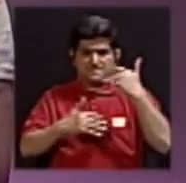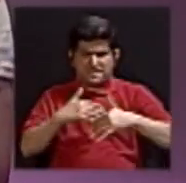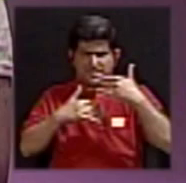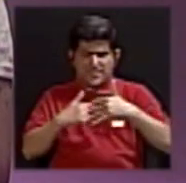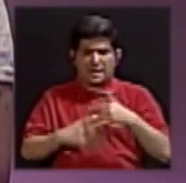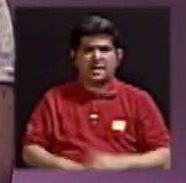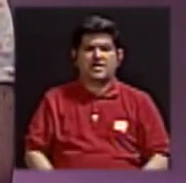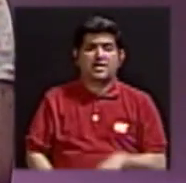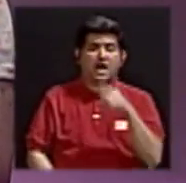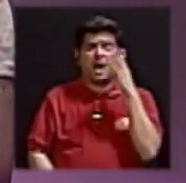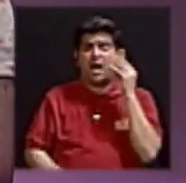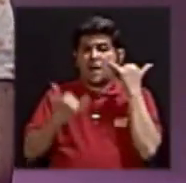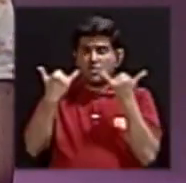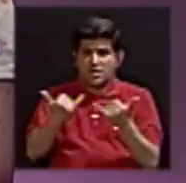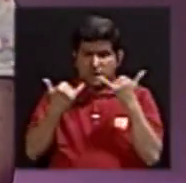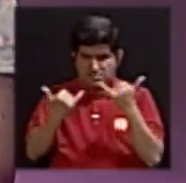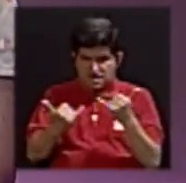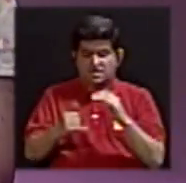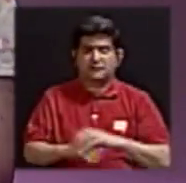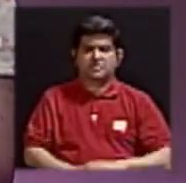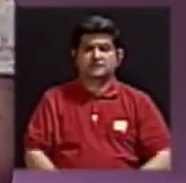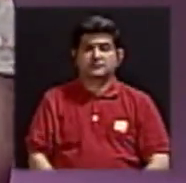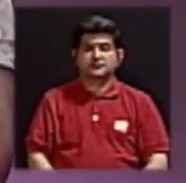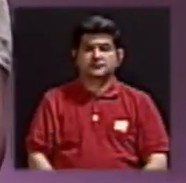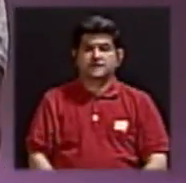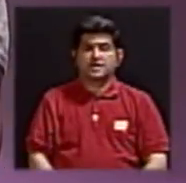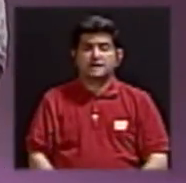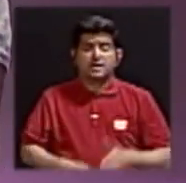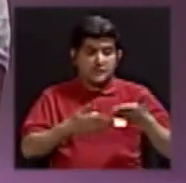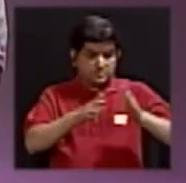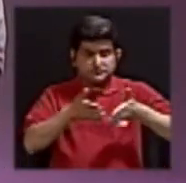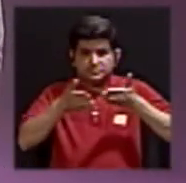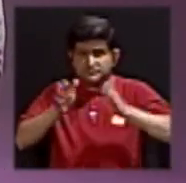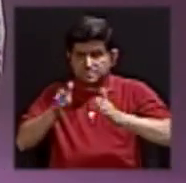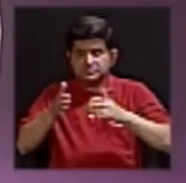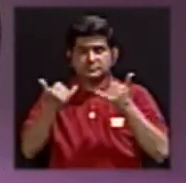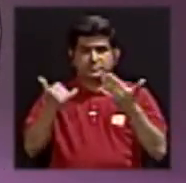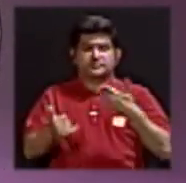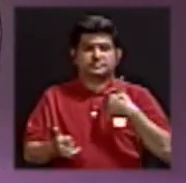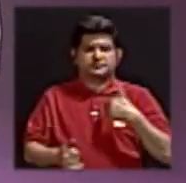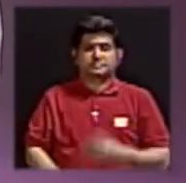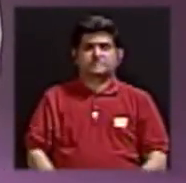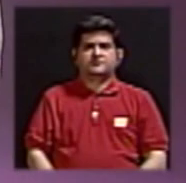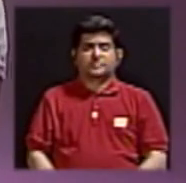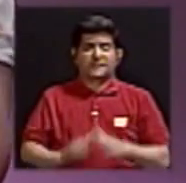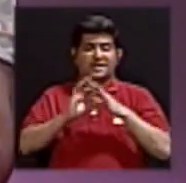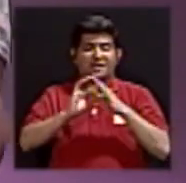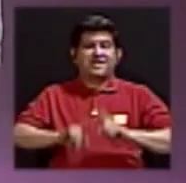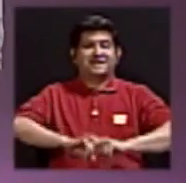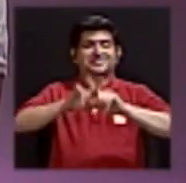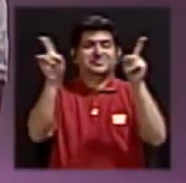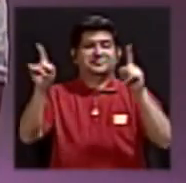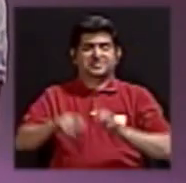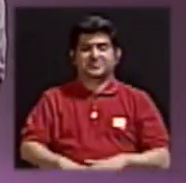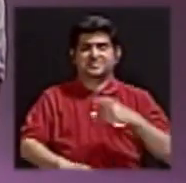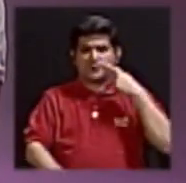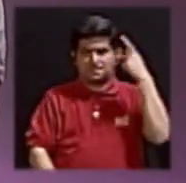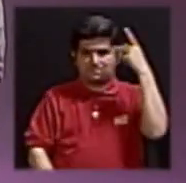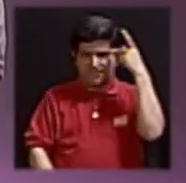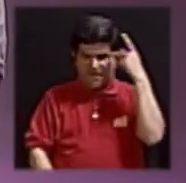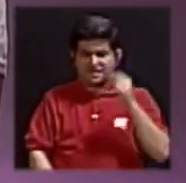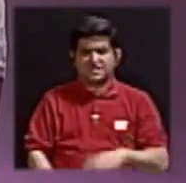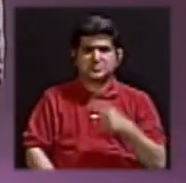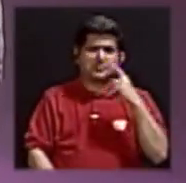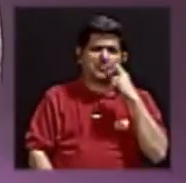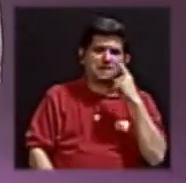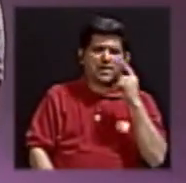menopáusica son abuelas, ¿verdad? Ya los hijos tienen una relación distinta. Los padres y madres